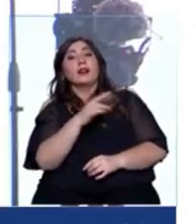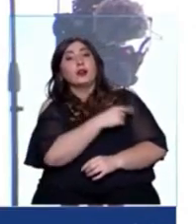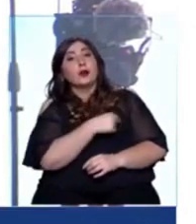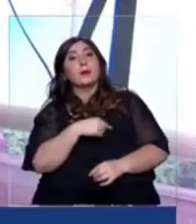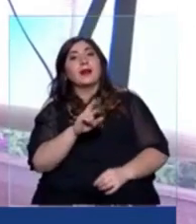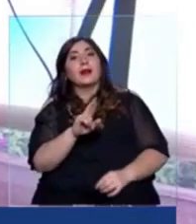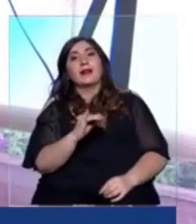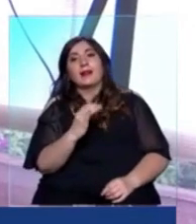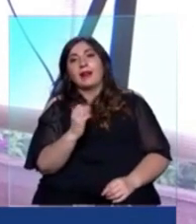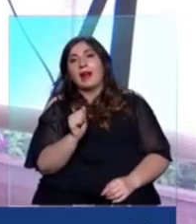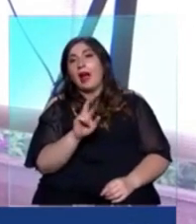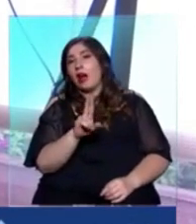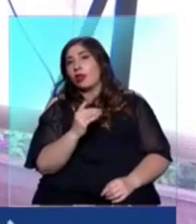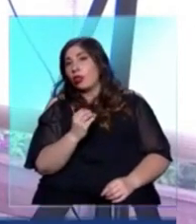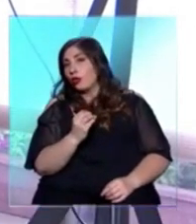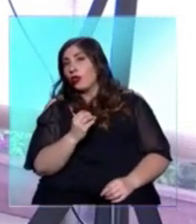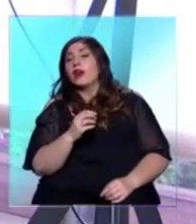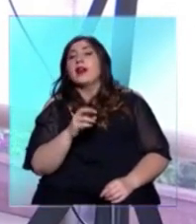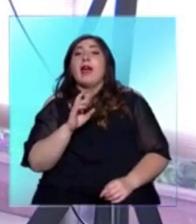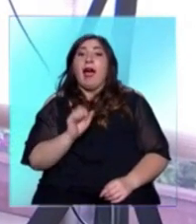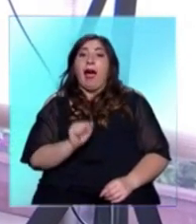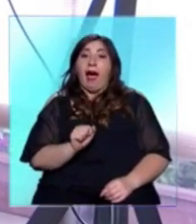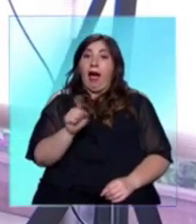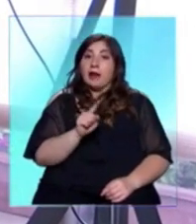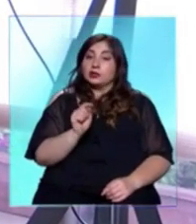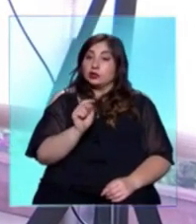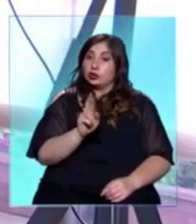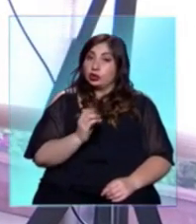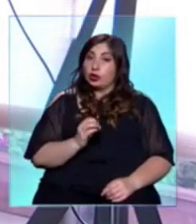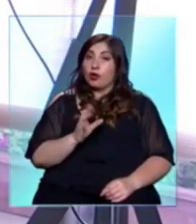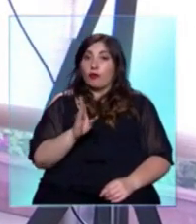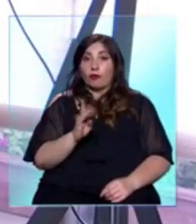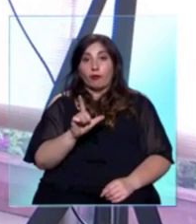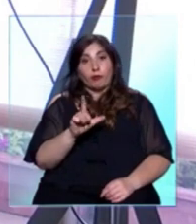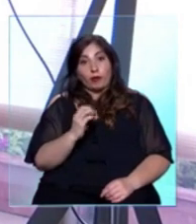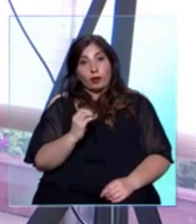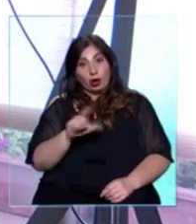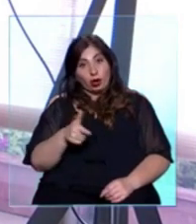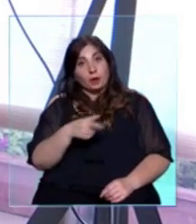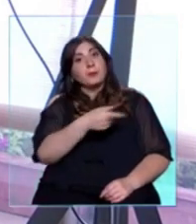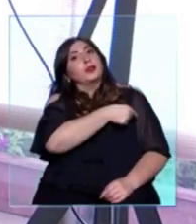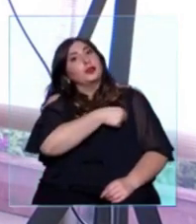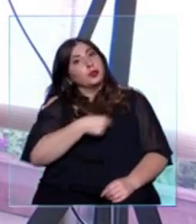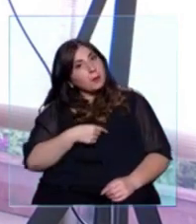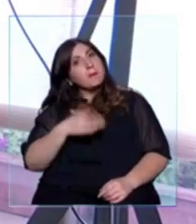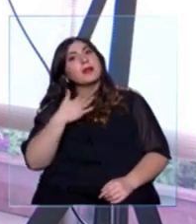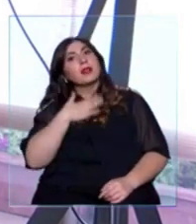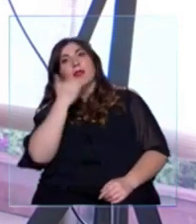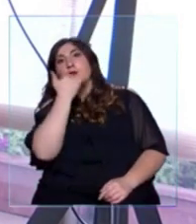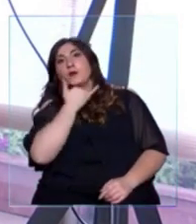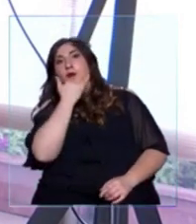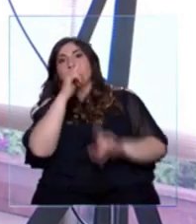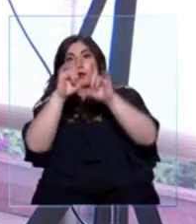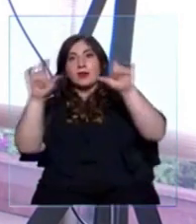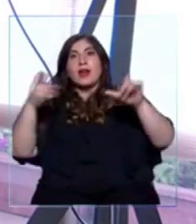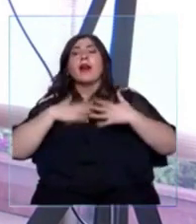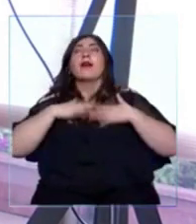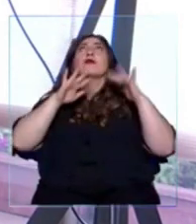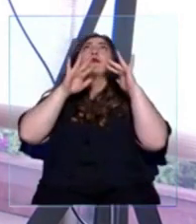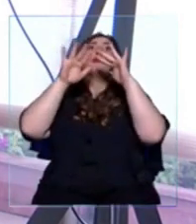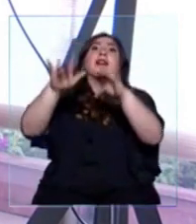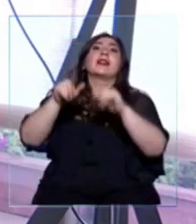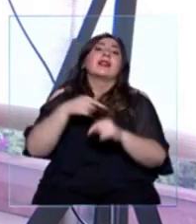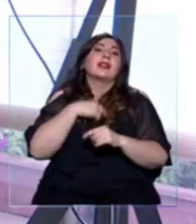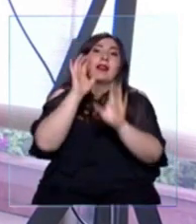García. AstroVlog es un canal que trata de compartir esta fascinación que yo tengo por la astronomía, que es tanto la